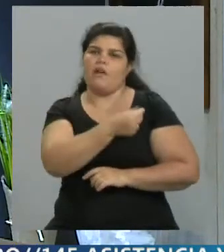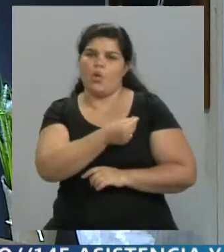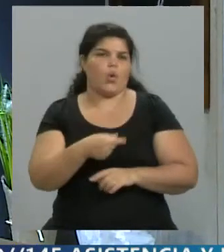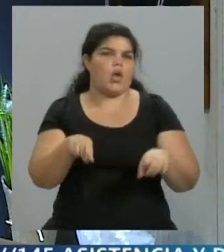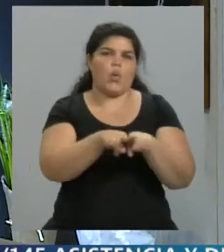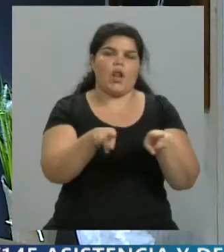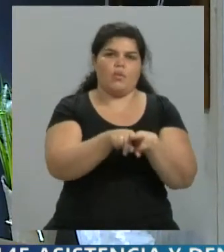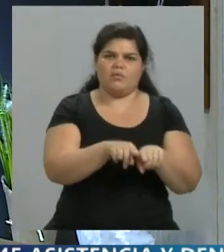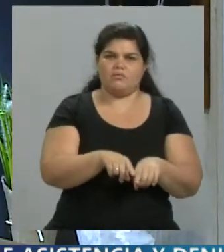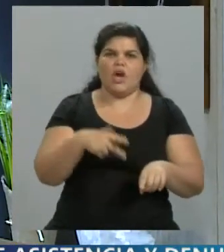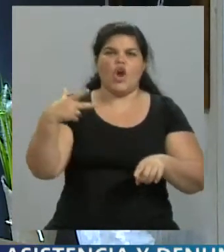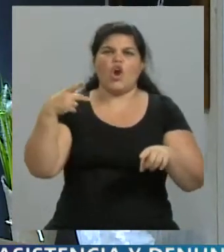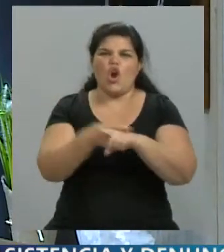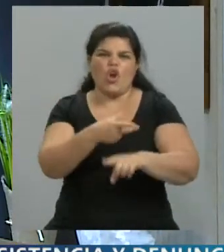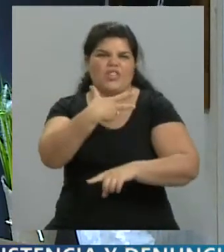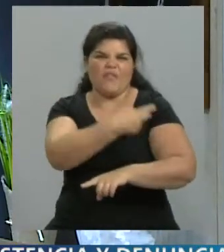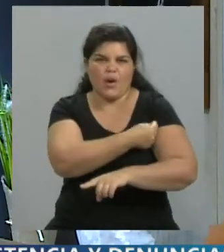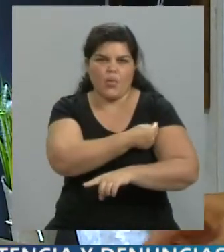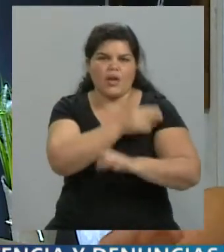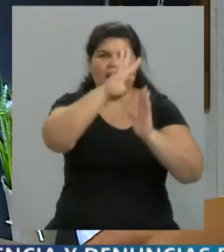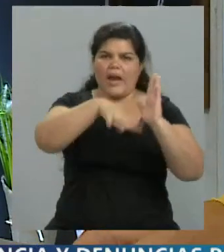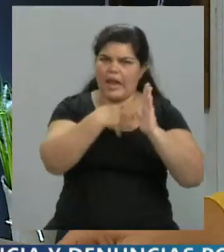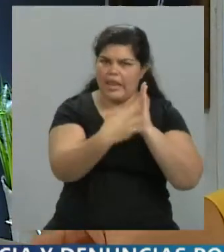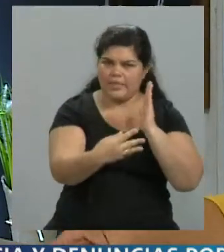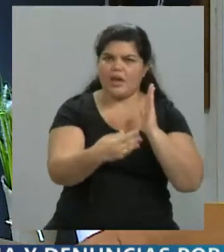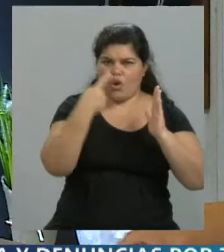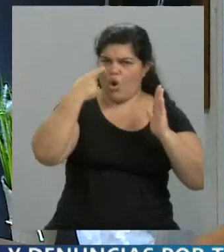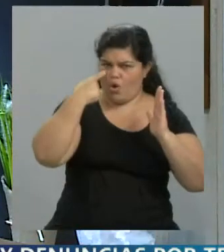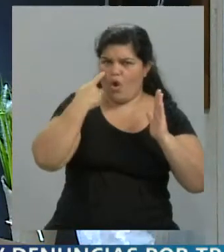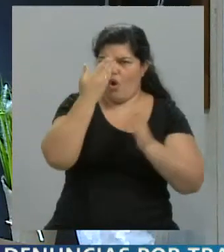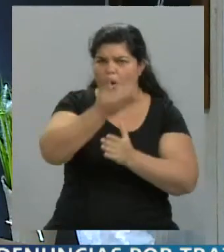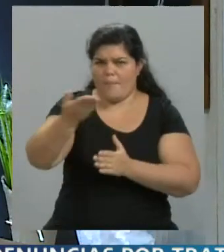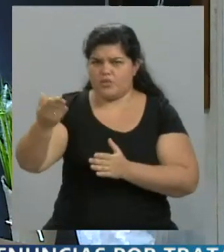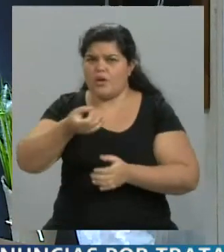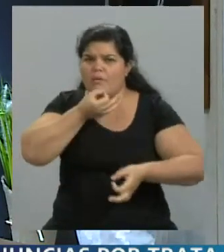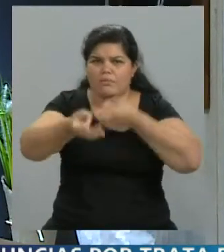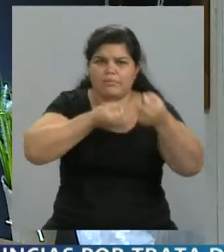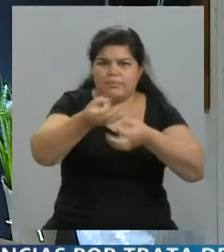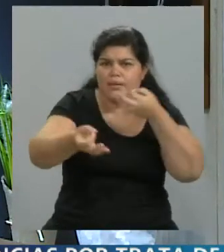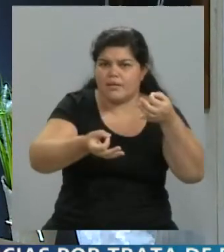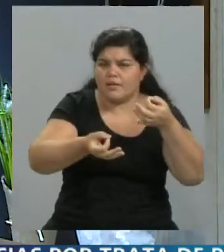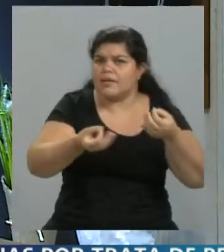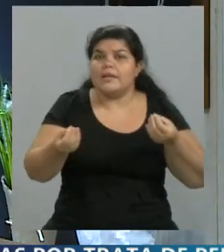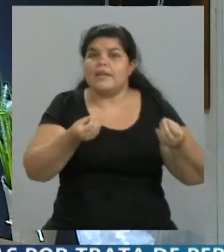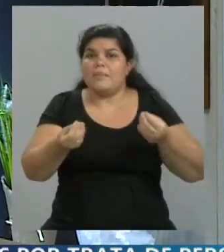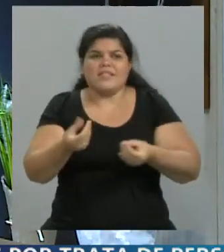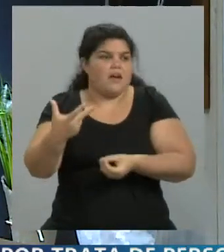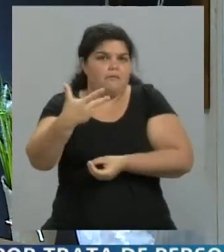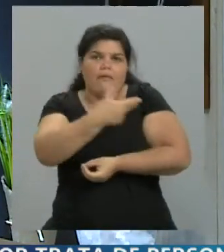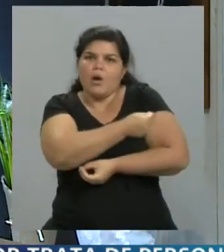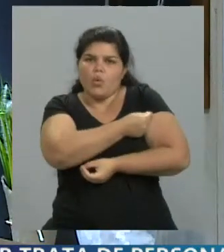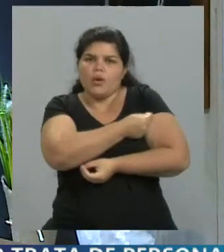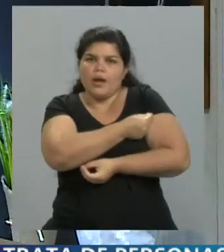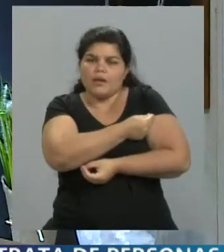decían que estaban en contra de esa misma vacunación, calendario que conozco muchos, pero digo, la situación es la siguiente, la vacuna no te